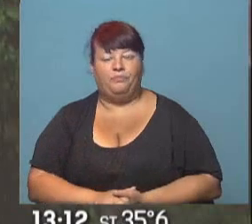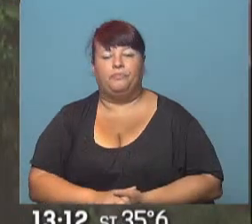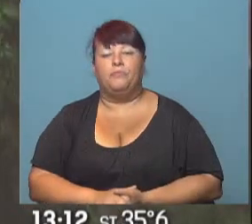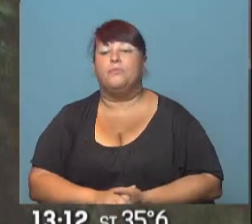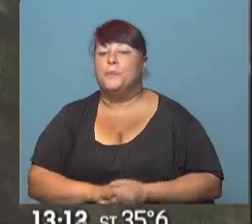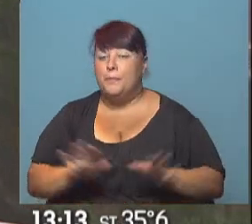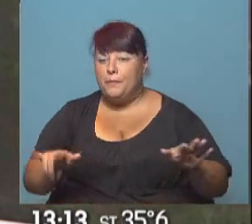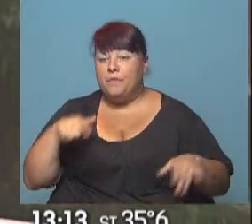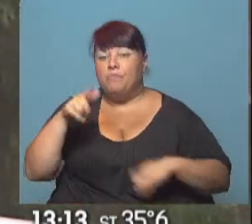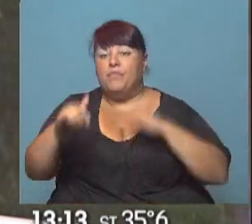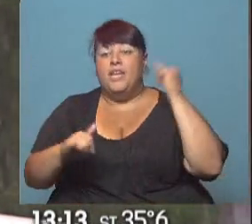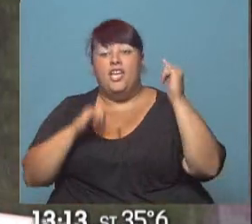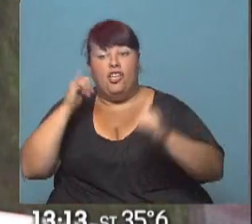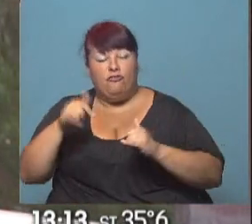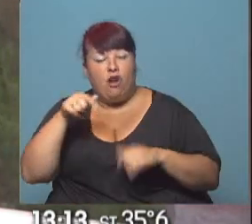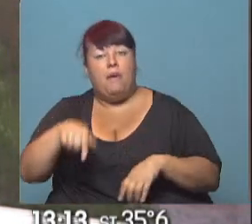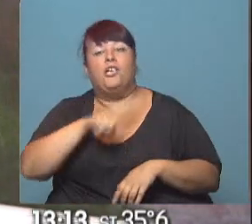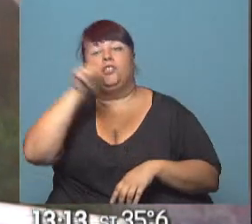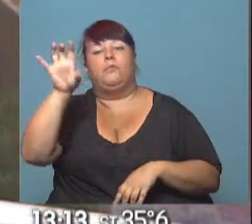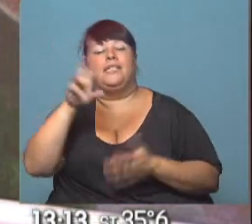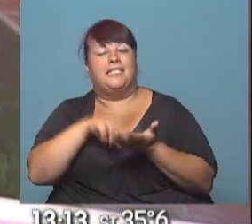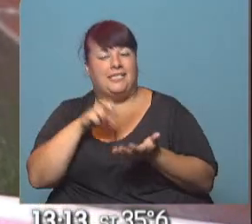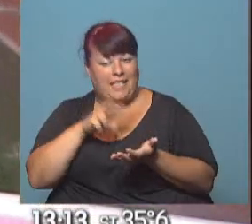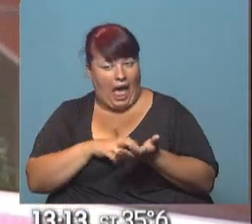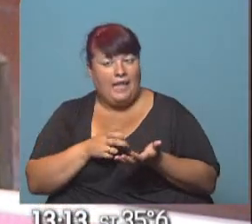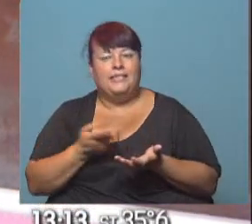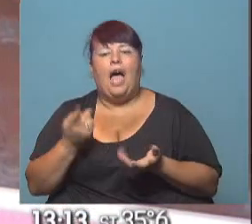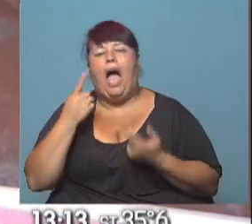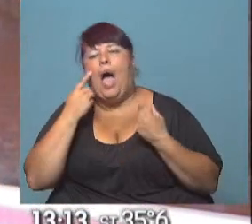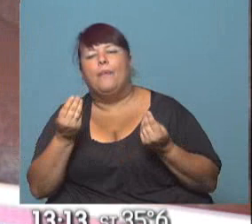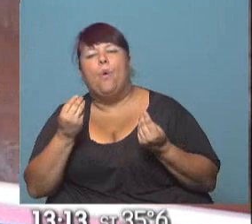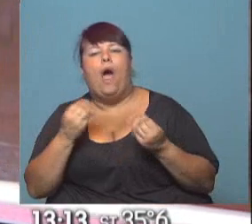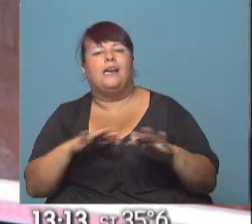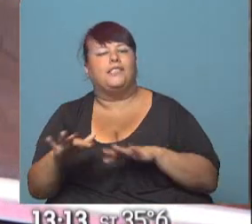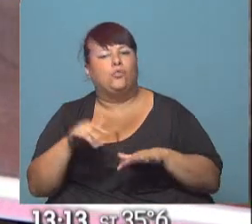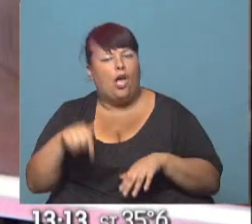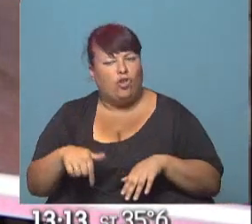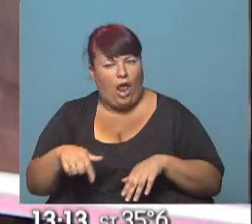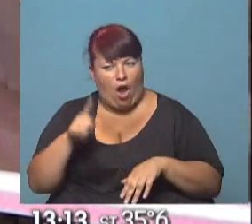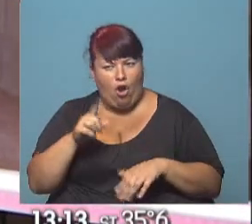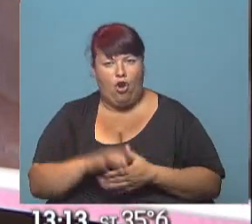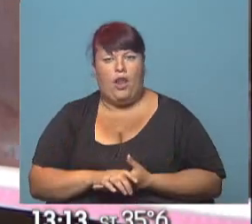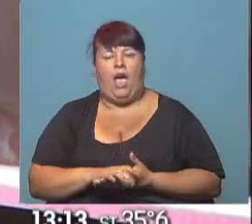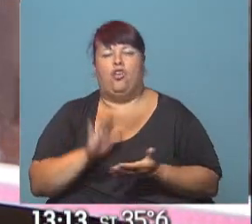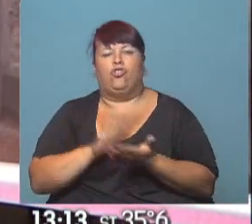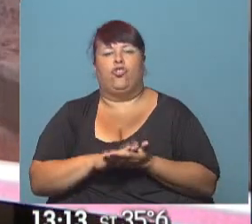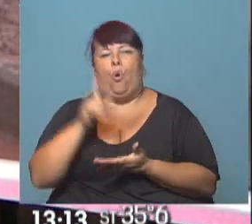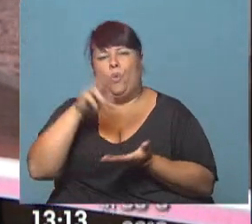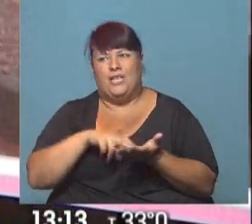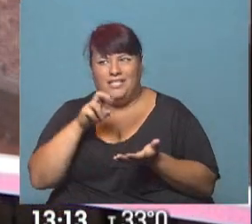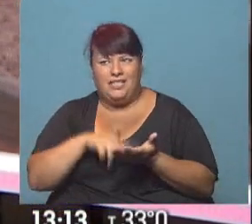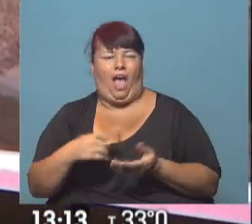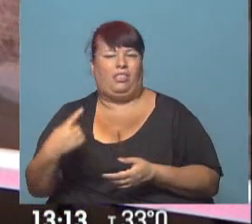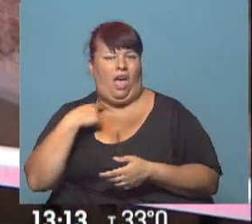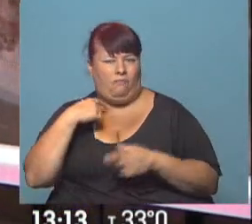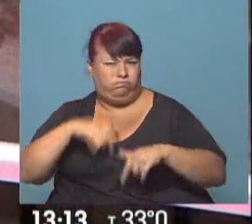Y ahora con la información viajamos a la provincia de Salta para conocer cuál es la situación en estos momentos de los salteños, de estos que fueron